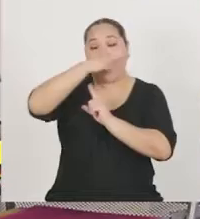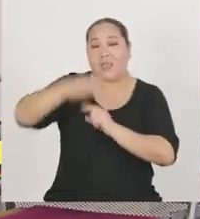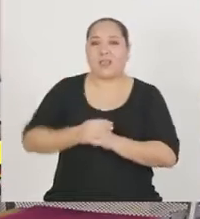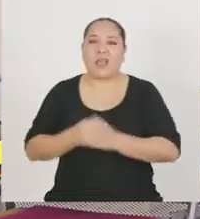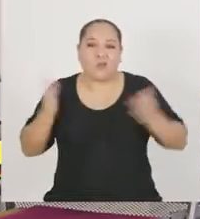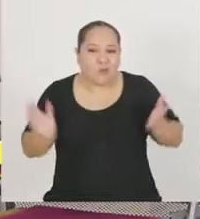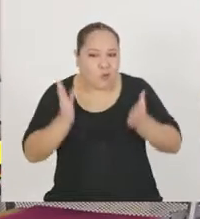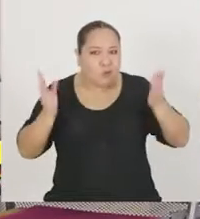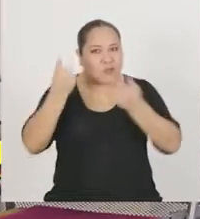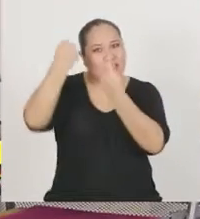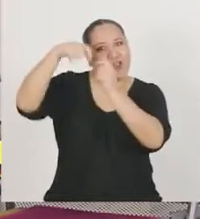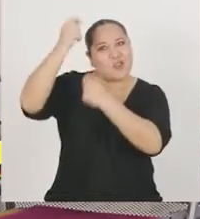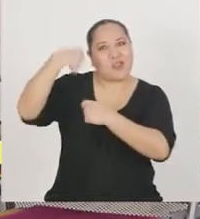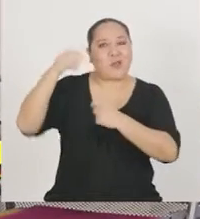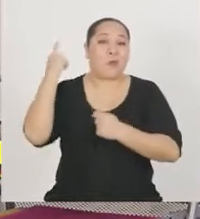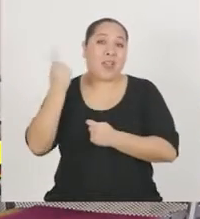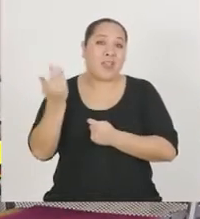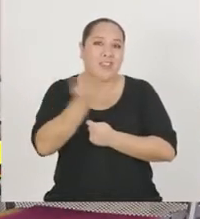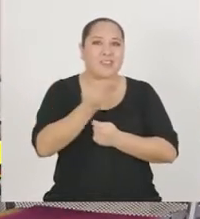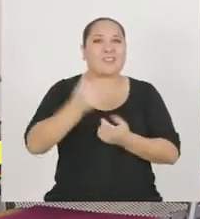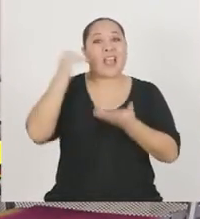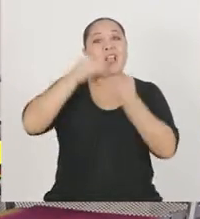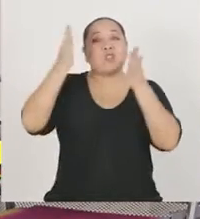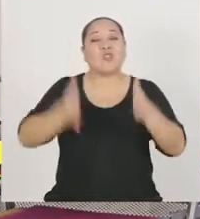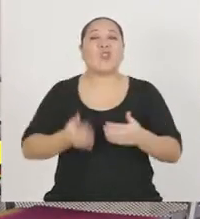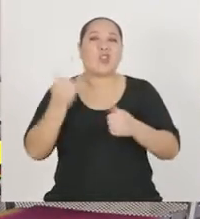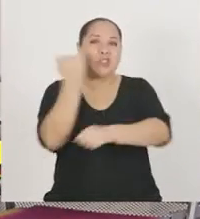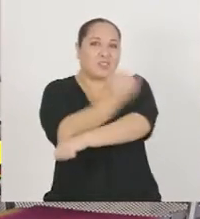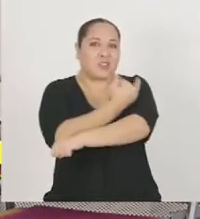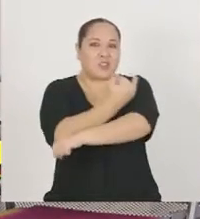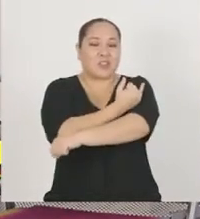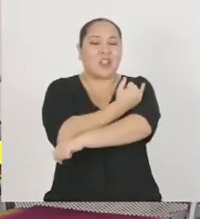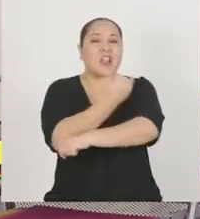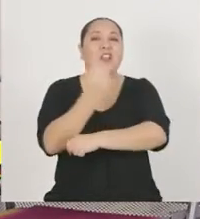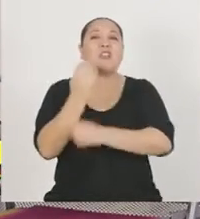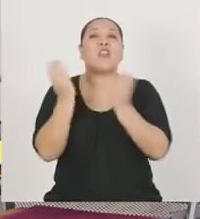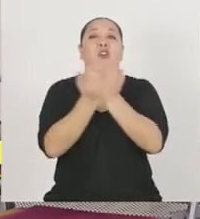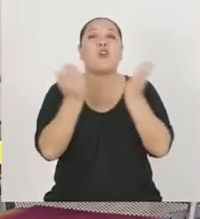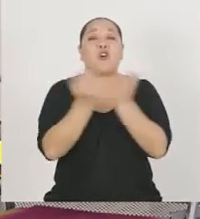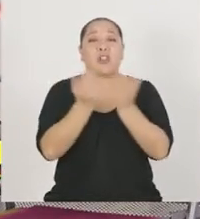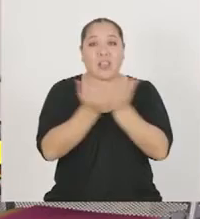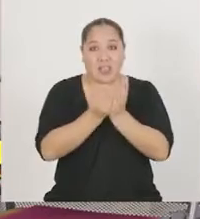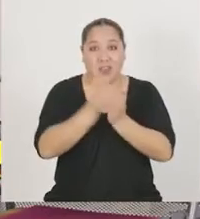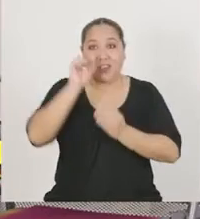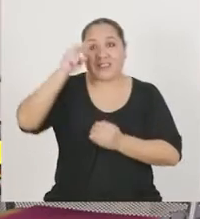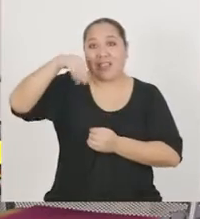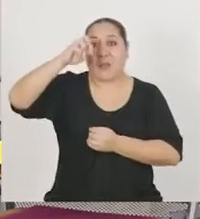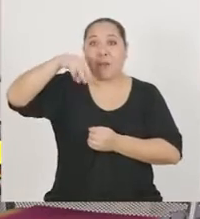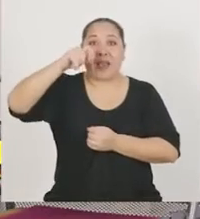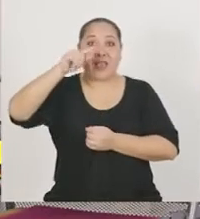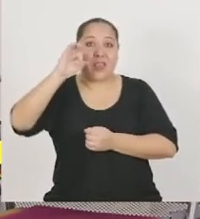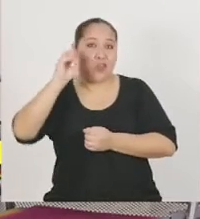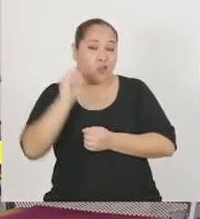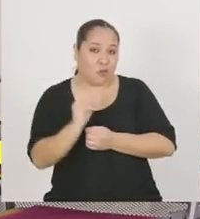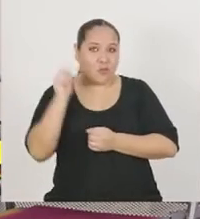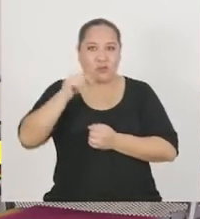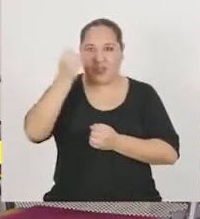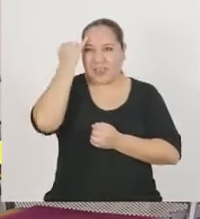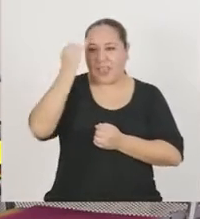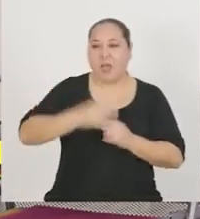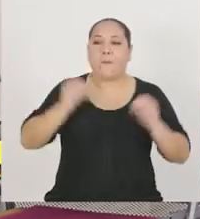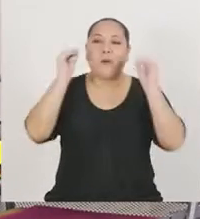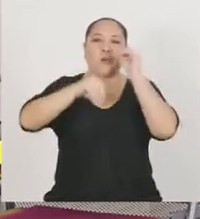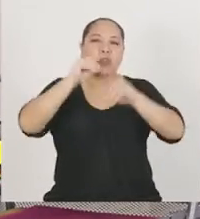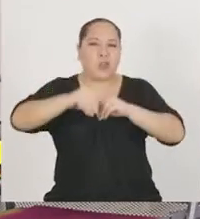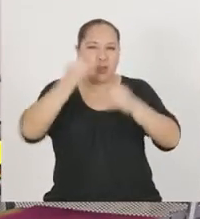del ambiente y la promoción del turismo. Ellos son estudiantes de la institución educativa San Mateo Huanchor, con su iniciativa